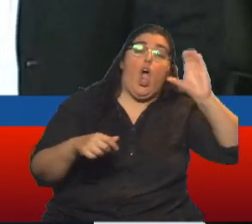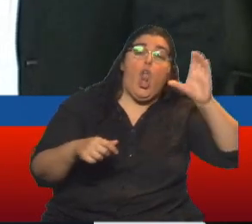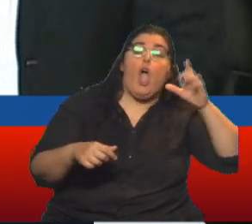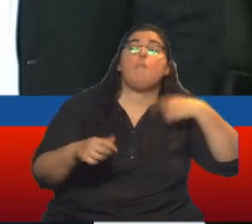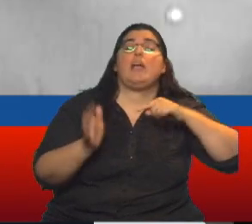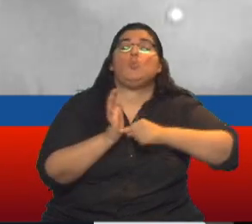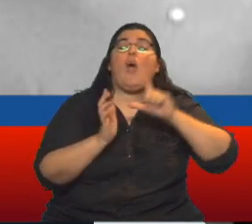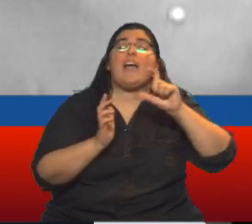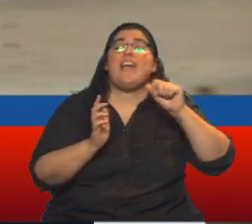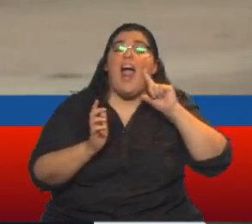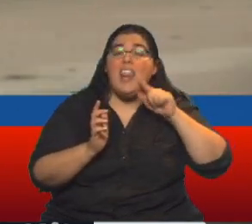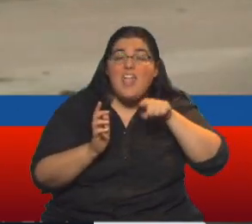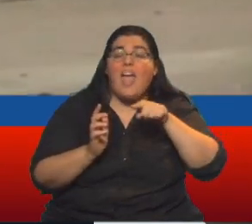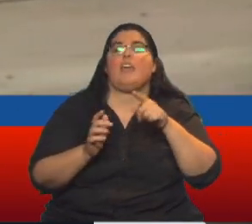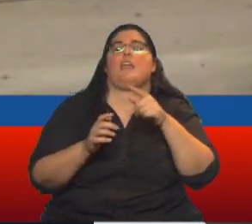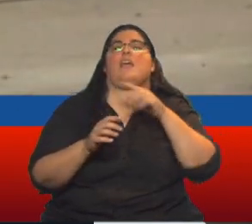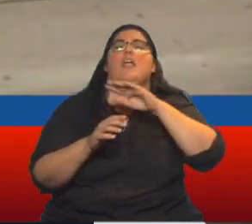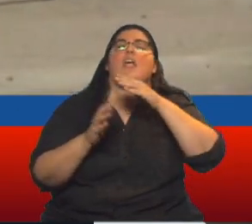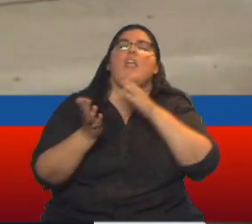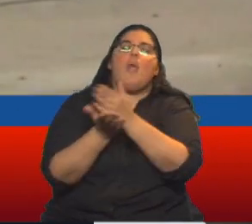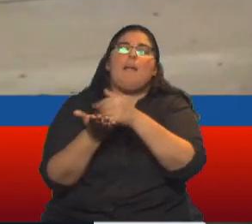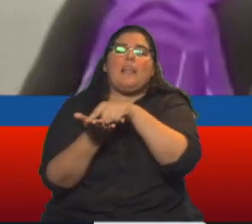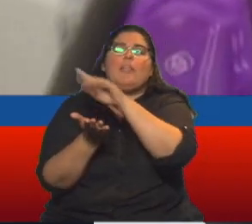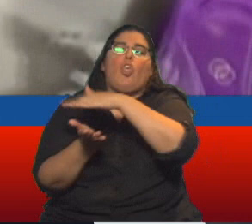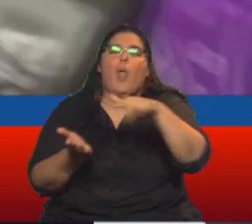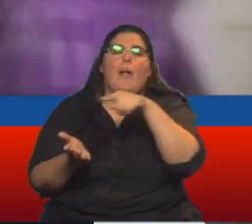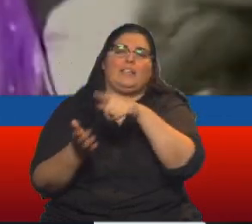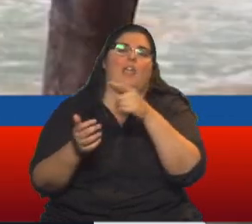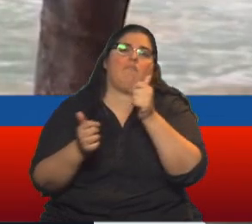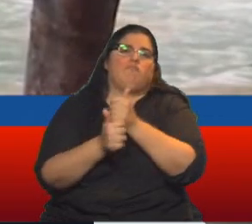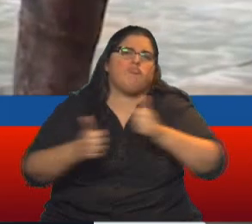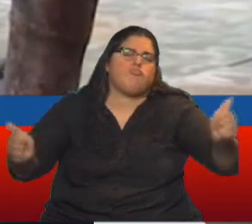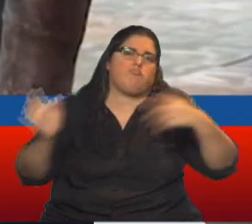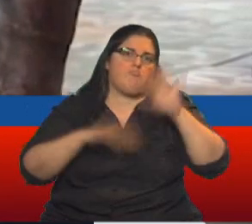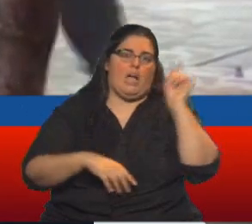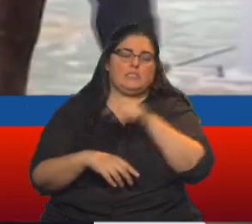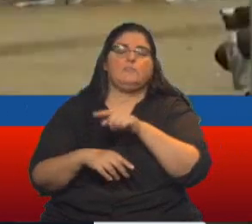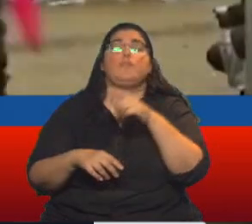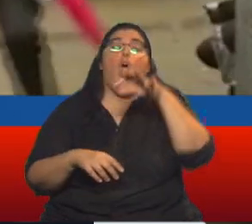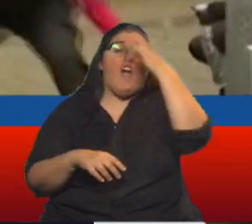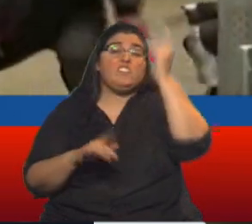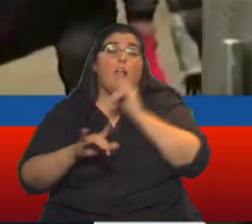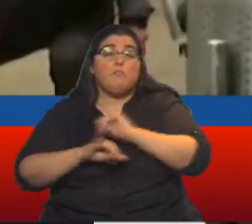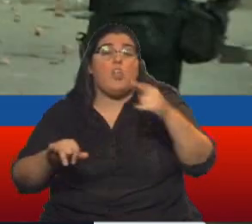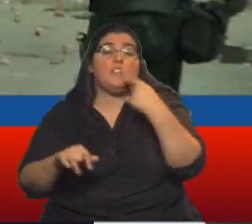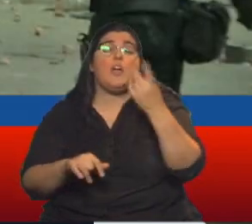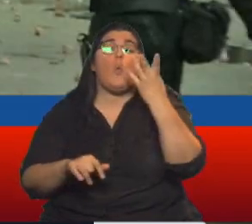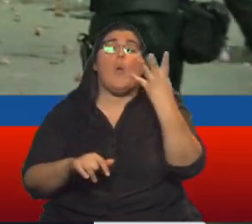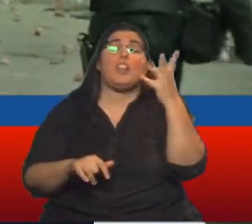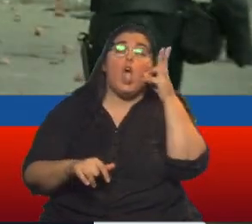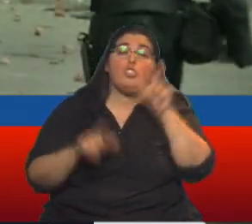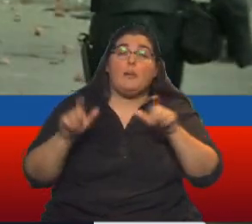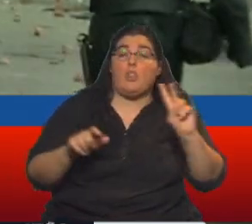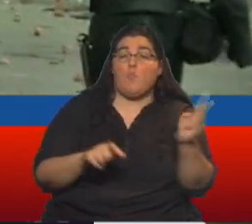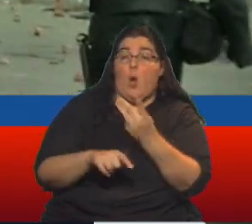departamento del Valle. Según la Fiscalía General, murieron al menos 48 personas desde el inicio del paro, aunque